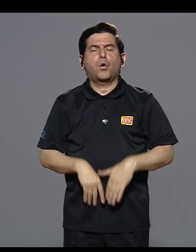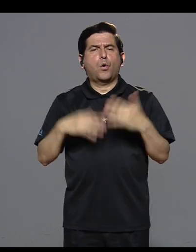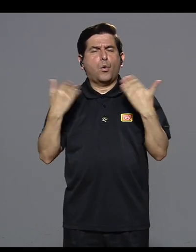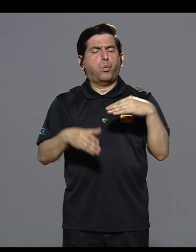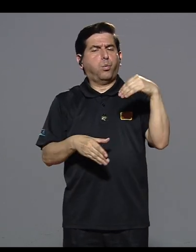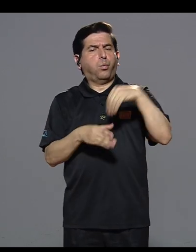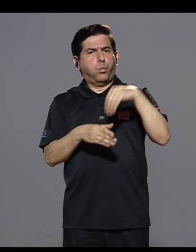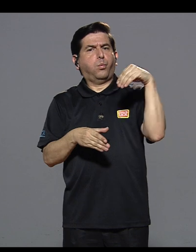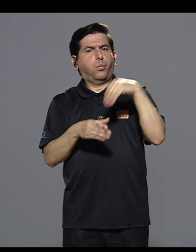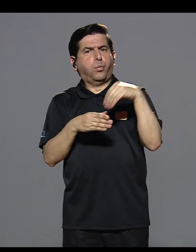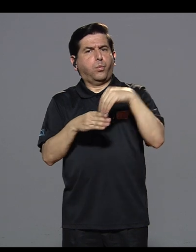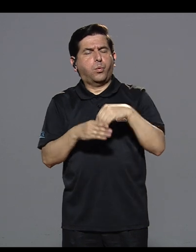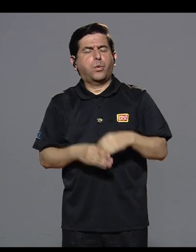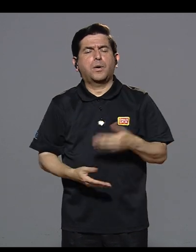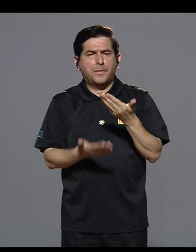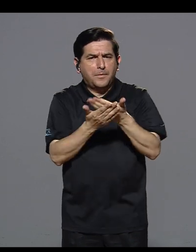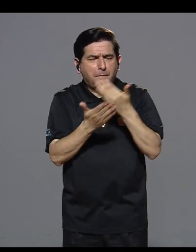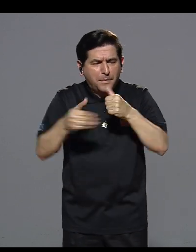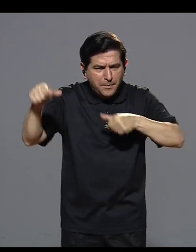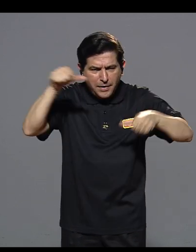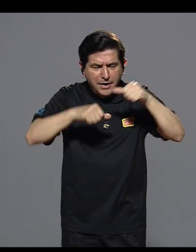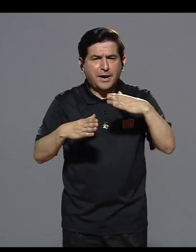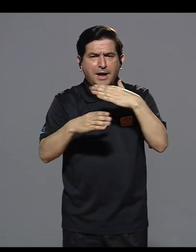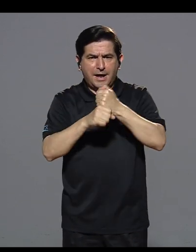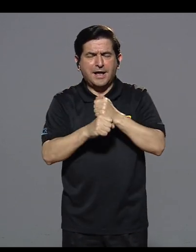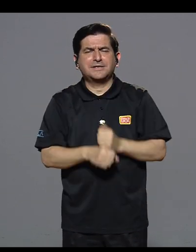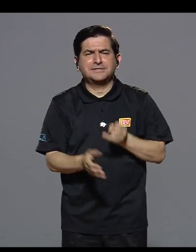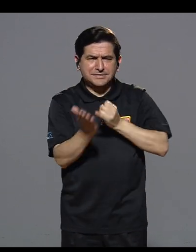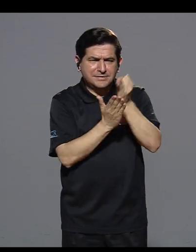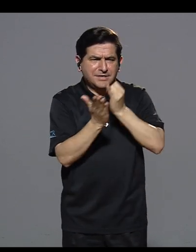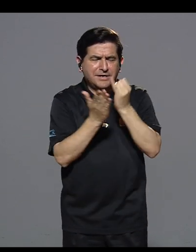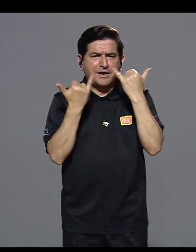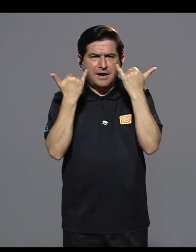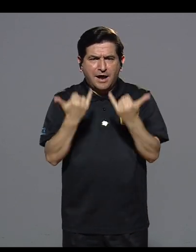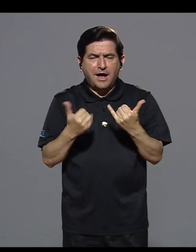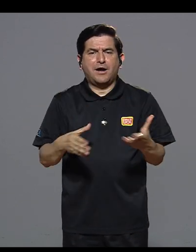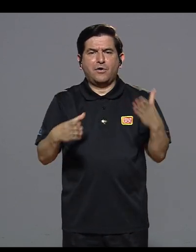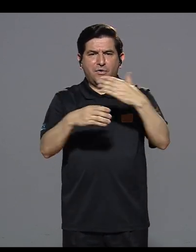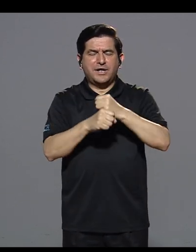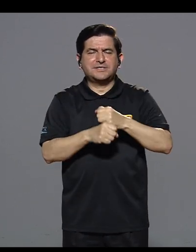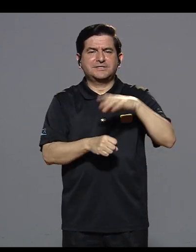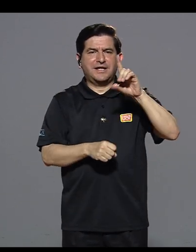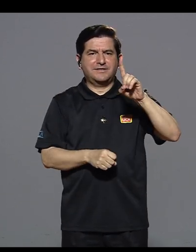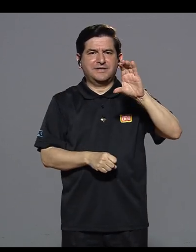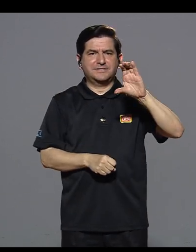aporte a los experimentos que se están corriendo, investigaciones que se están llevando acá o acá en el DC Lab.